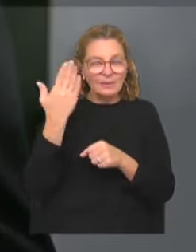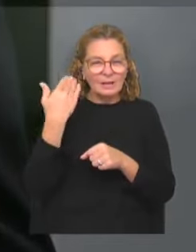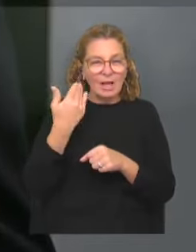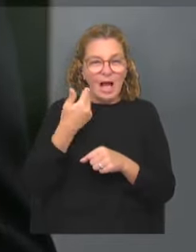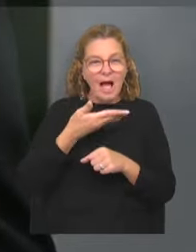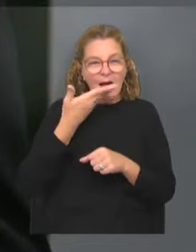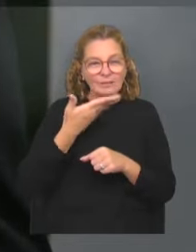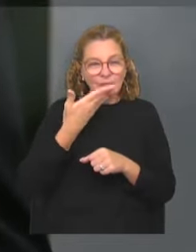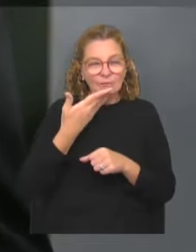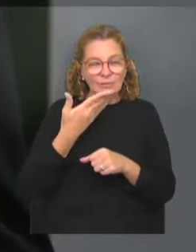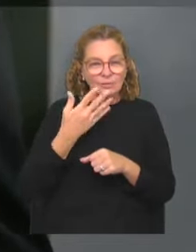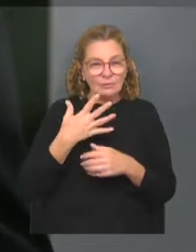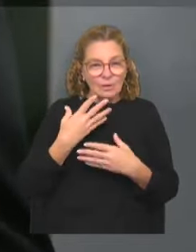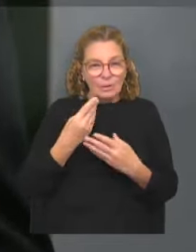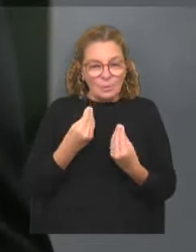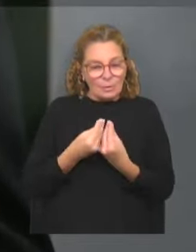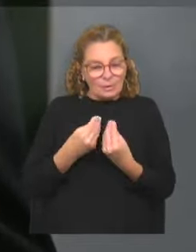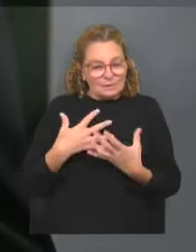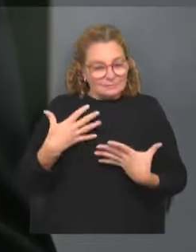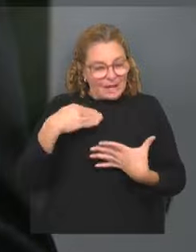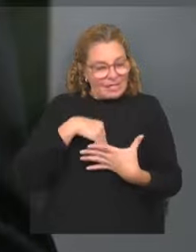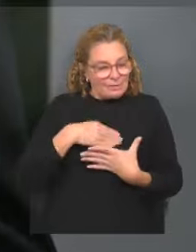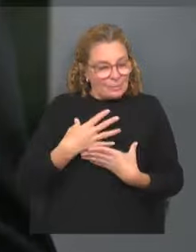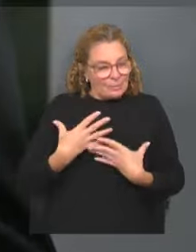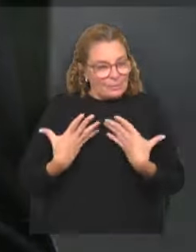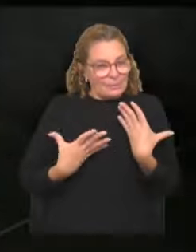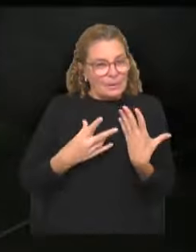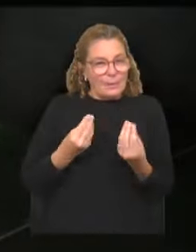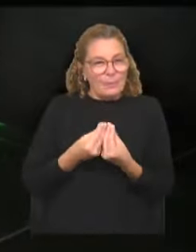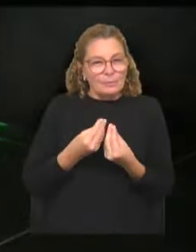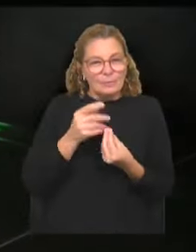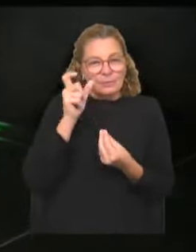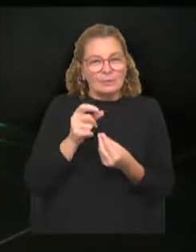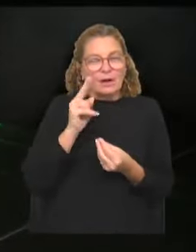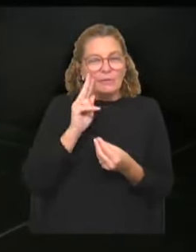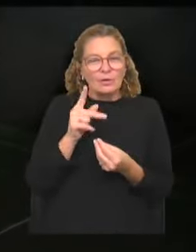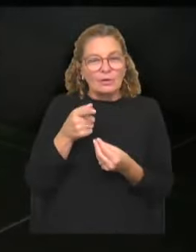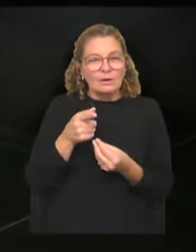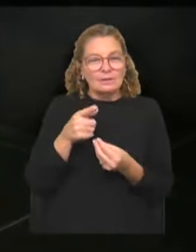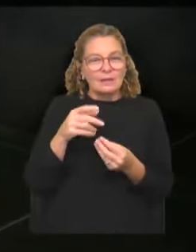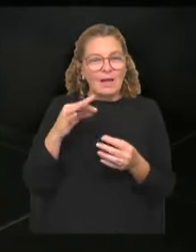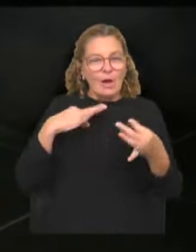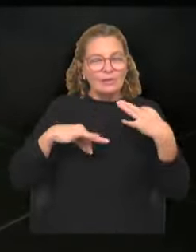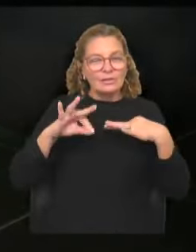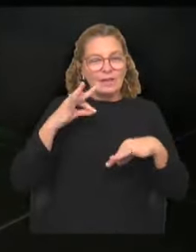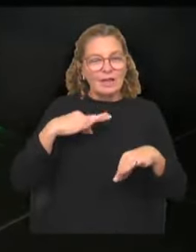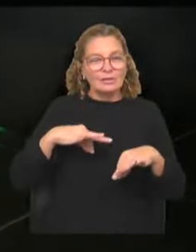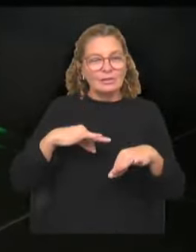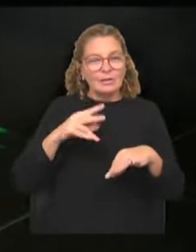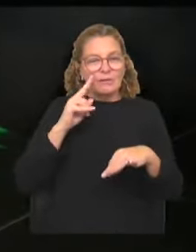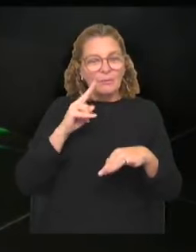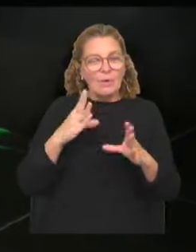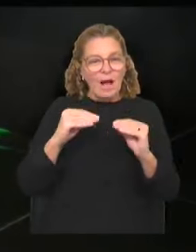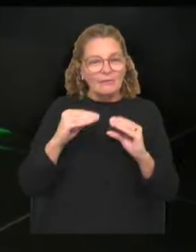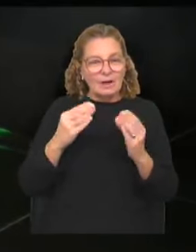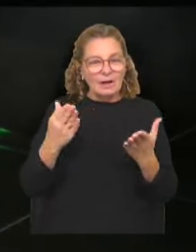fue muy removedor, y para mucha gente que te vio y se emocionó, y con estas obras como la de Fernando, de la que vamos a hablar